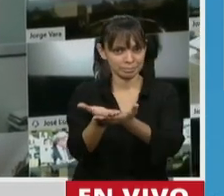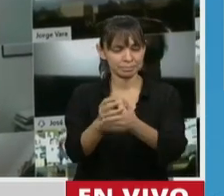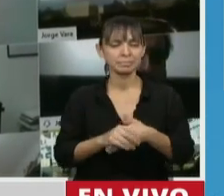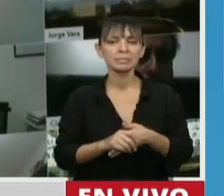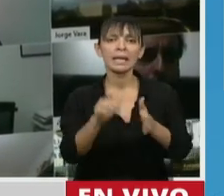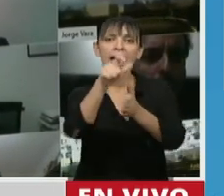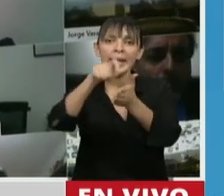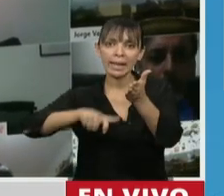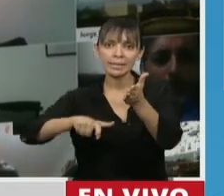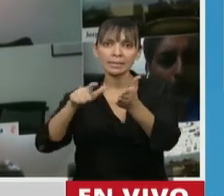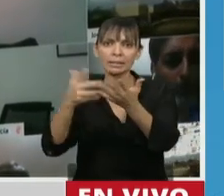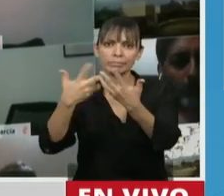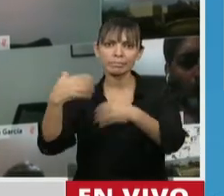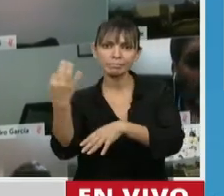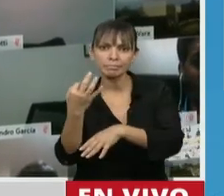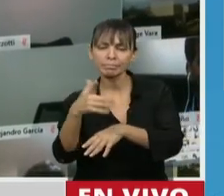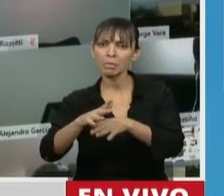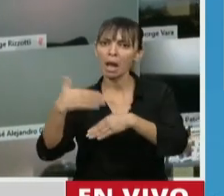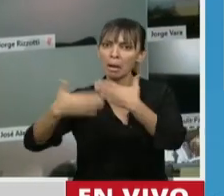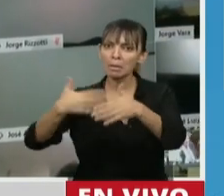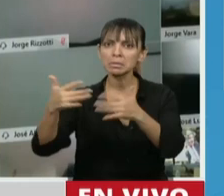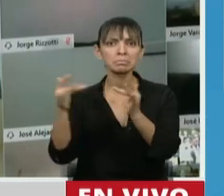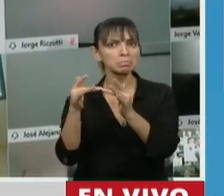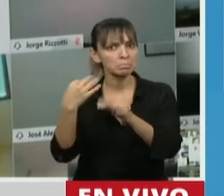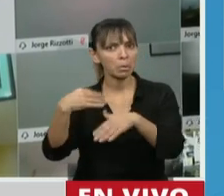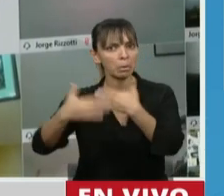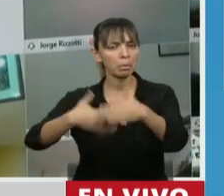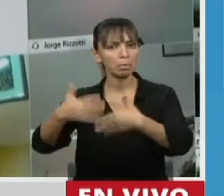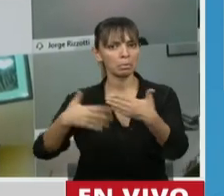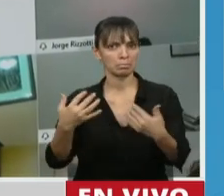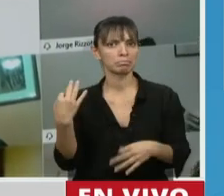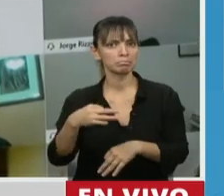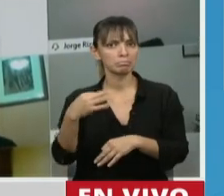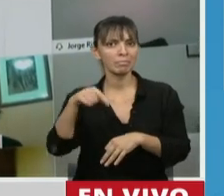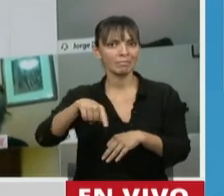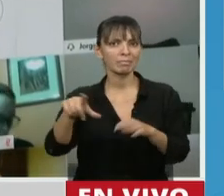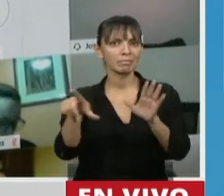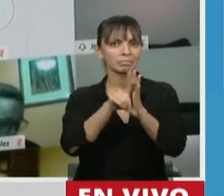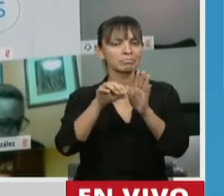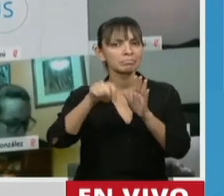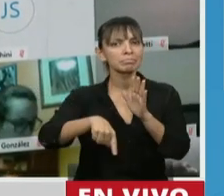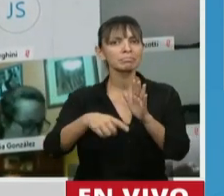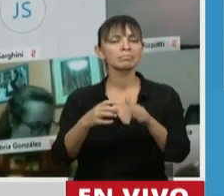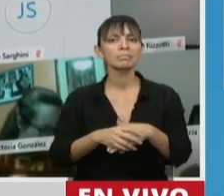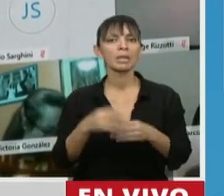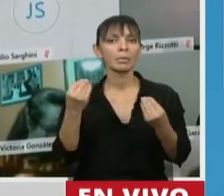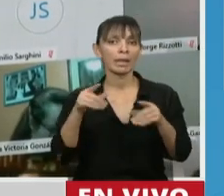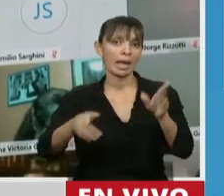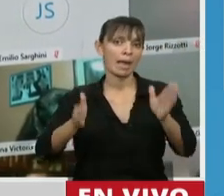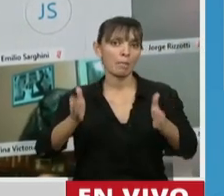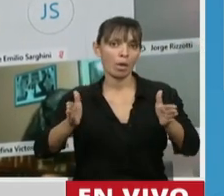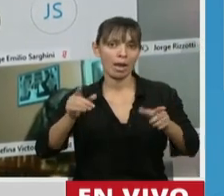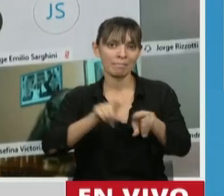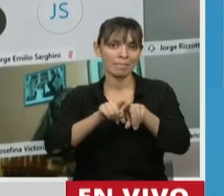electrónica creo que es un avance enorme que vamos a tener en la legislación, porque justamente en una época